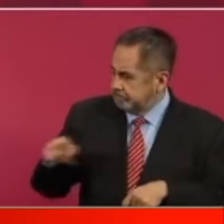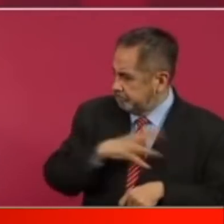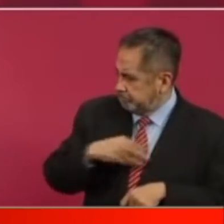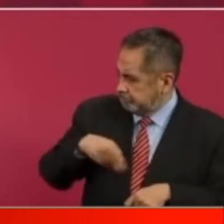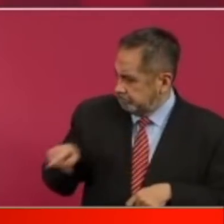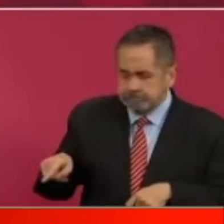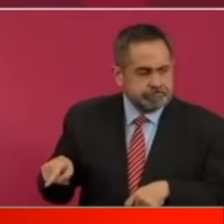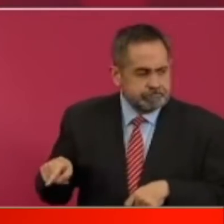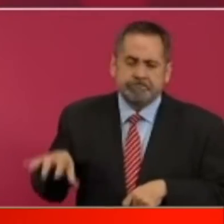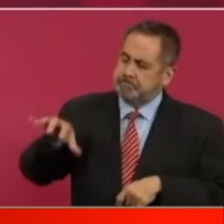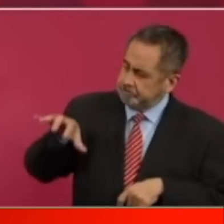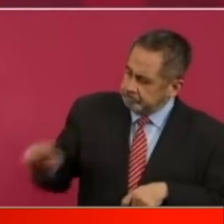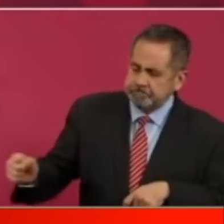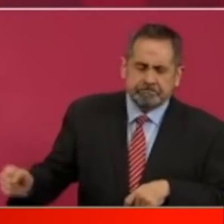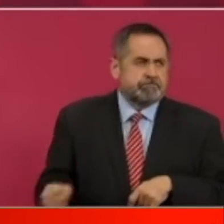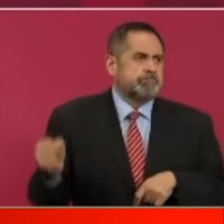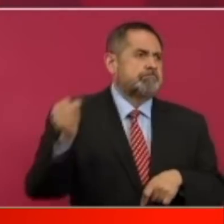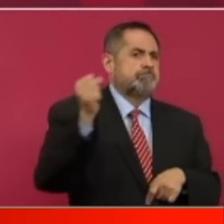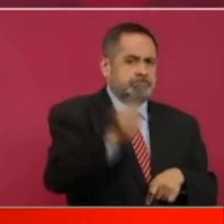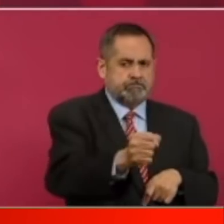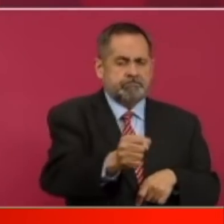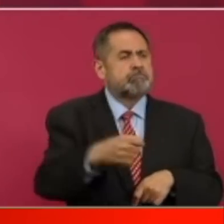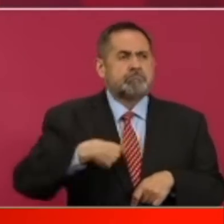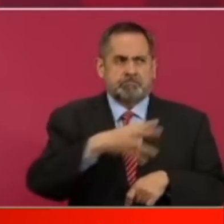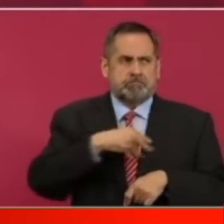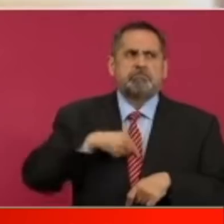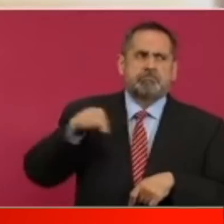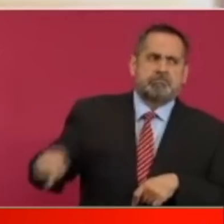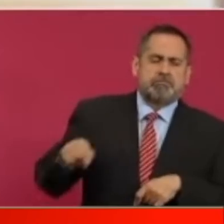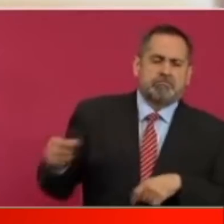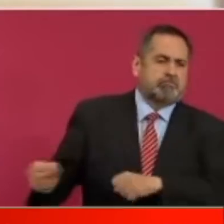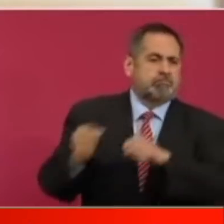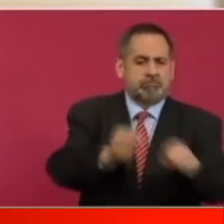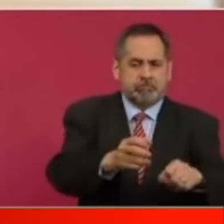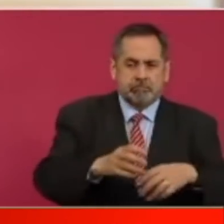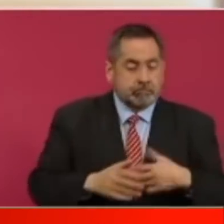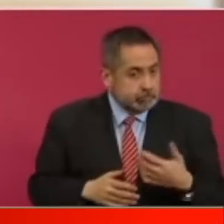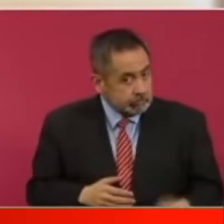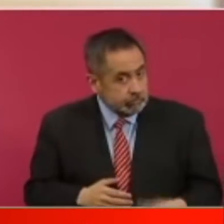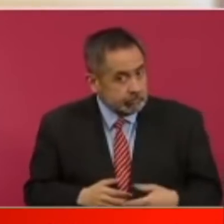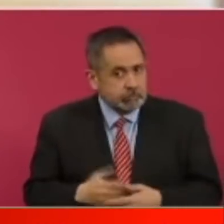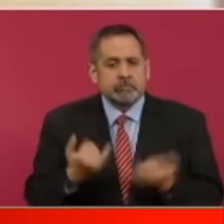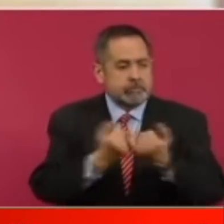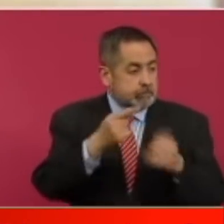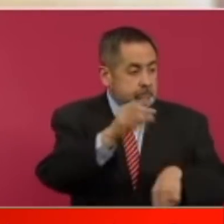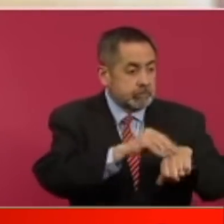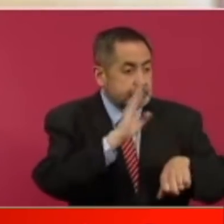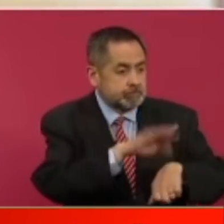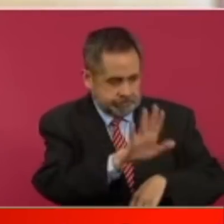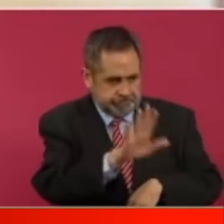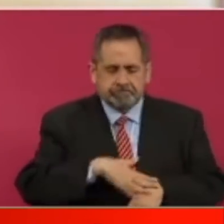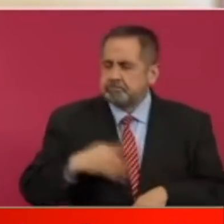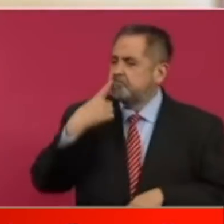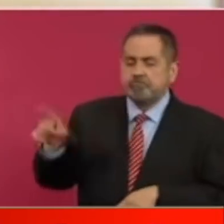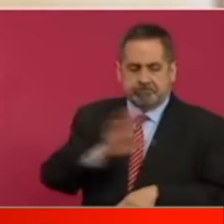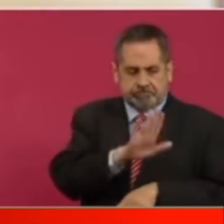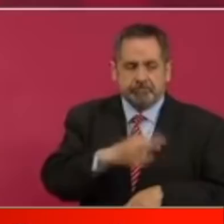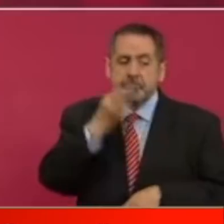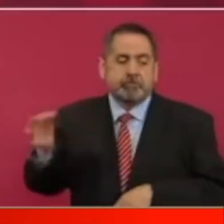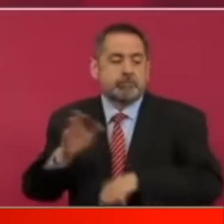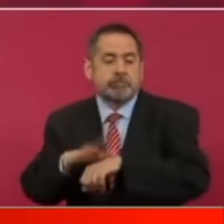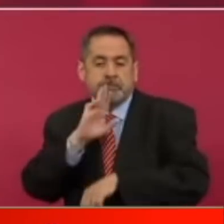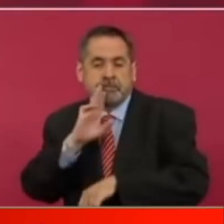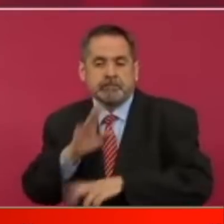Andrés Manuel excelente la noticia y es que al final no estuvimos viendo en los medios de comunicación situaciones